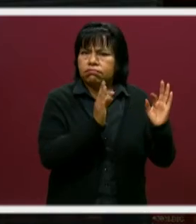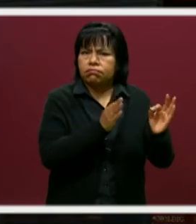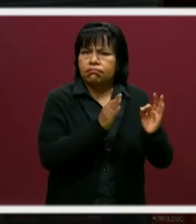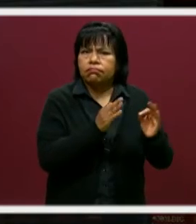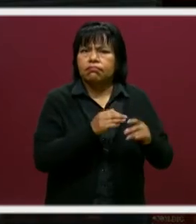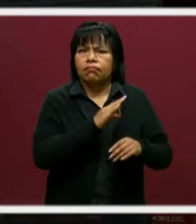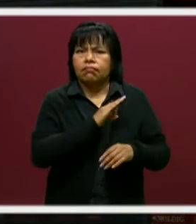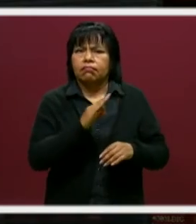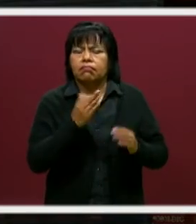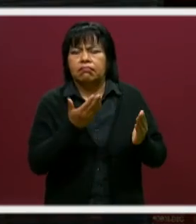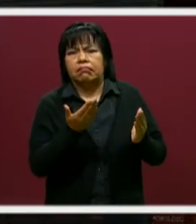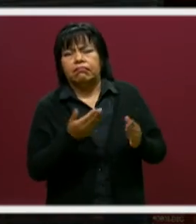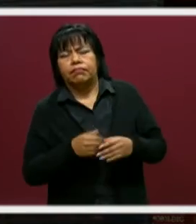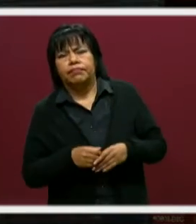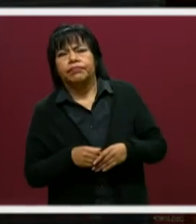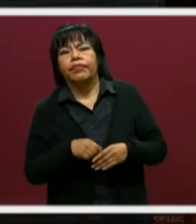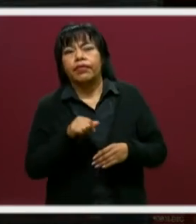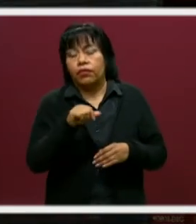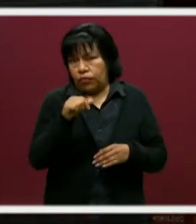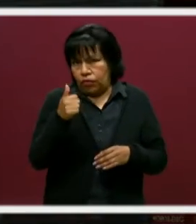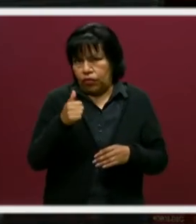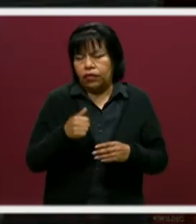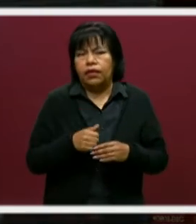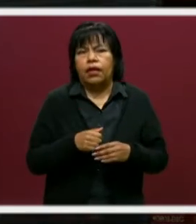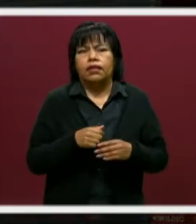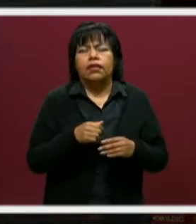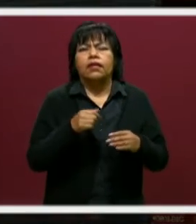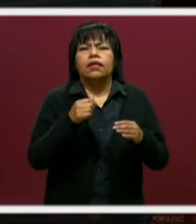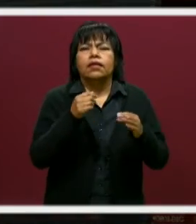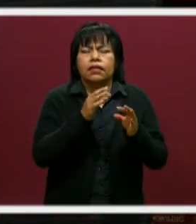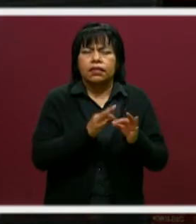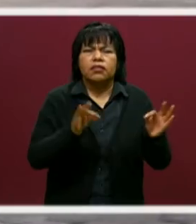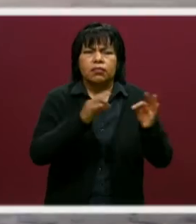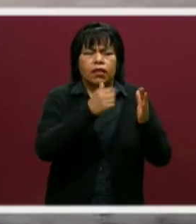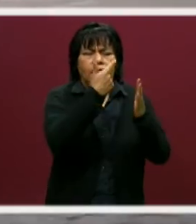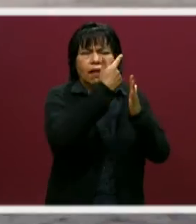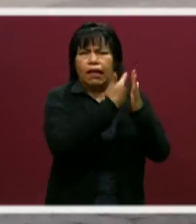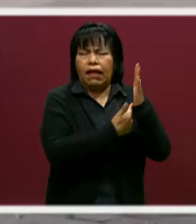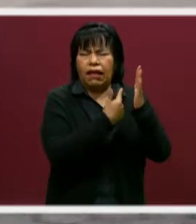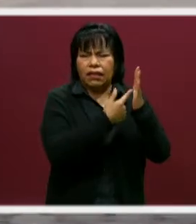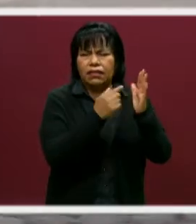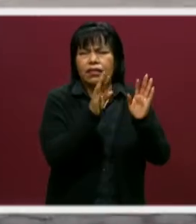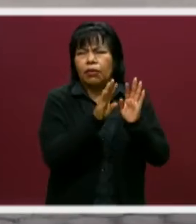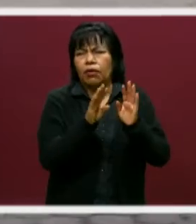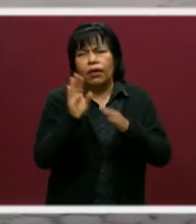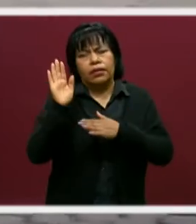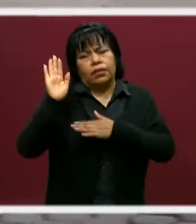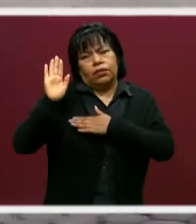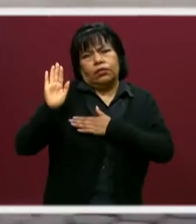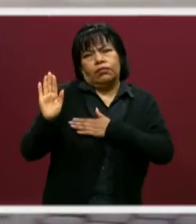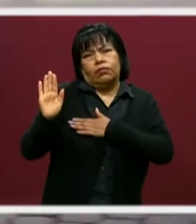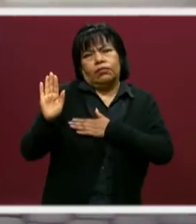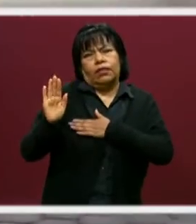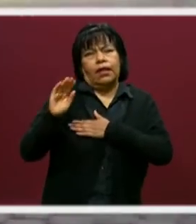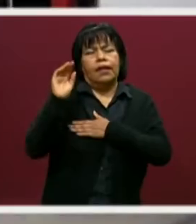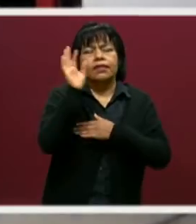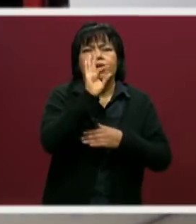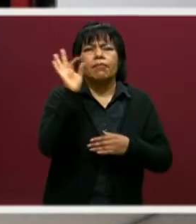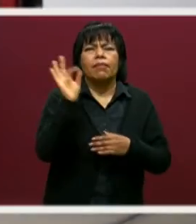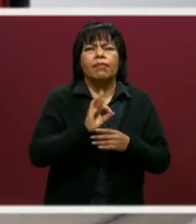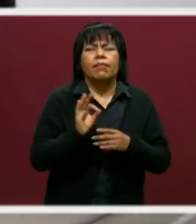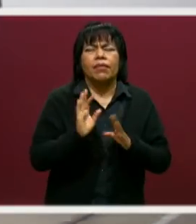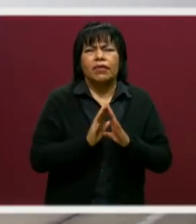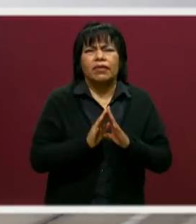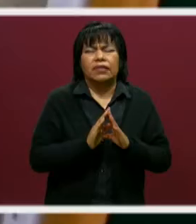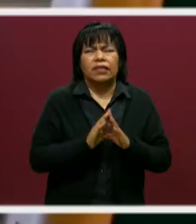Entonces, además, también hay otras cosas que no se mencionan en esa lista, pero, por ejemplo, el compromiso con el 100% libre